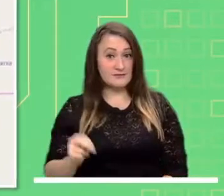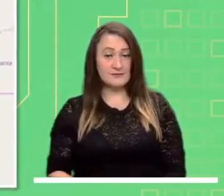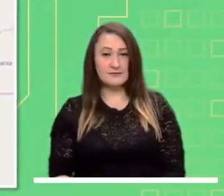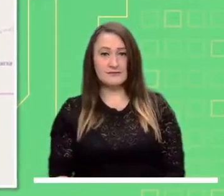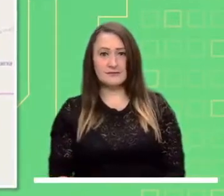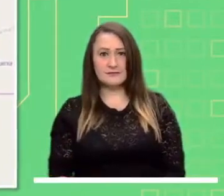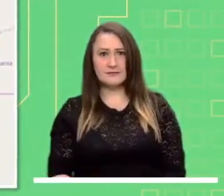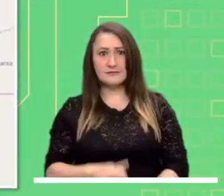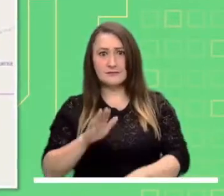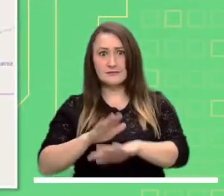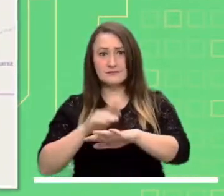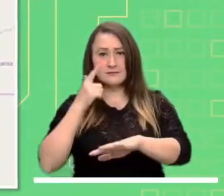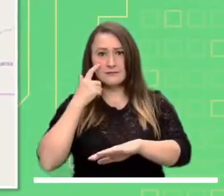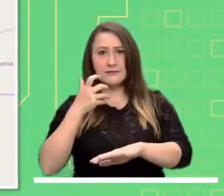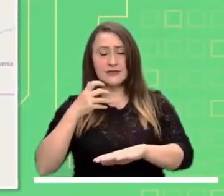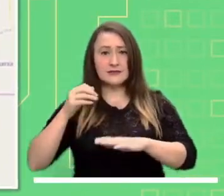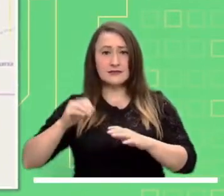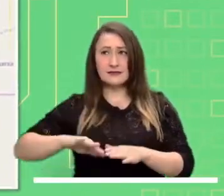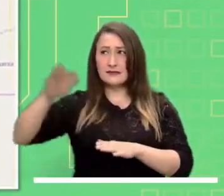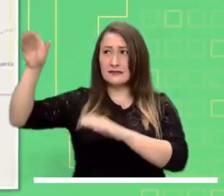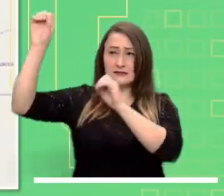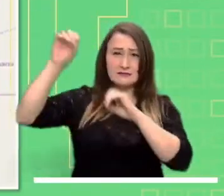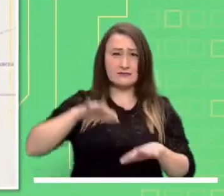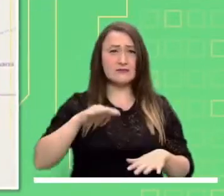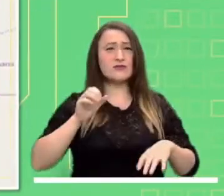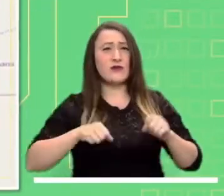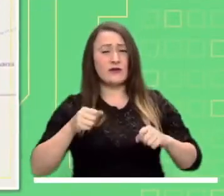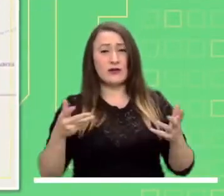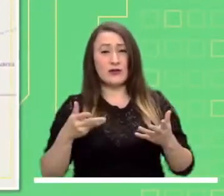Alerta naranja por posibles incendios en Norte de Santander.